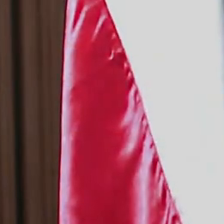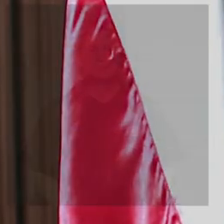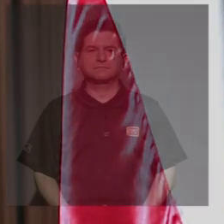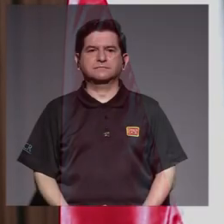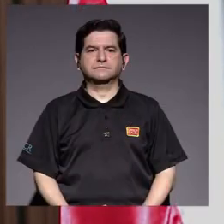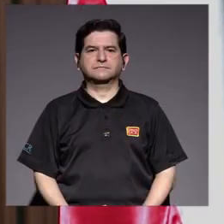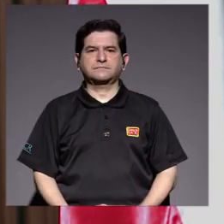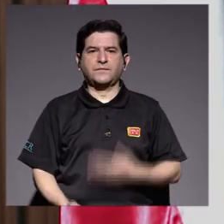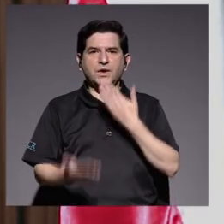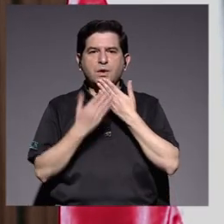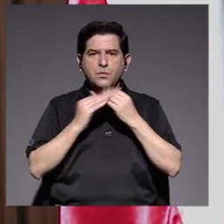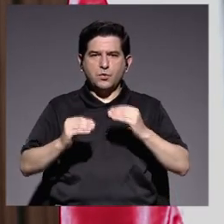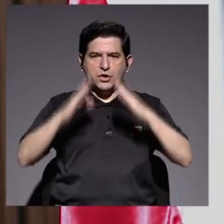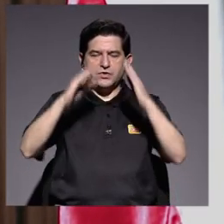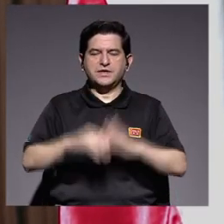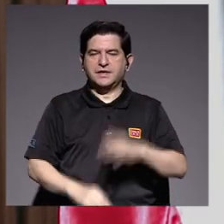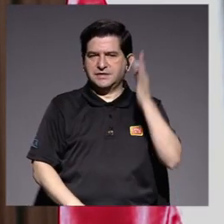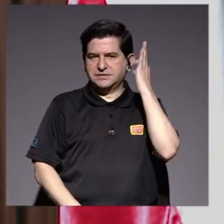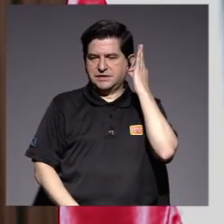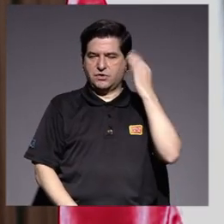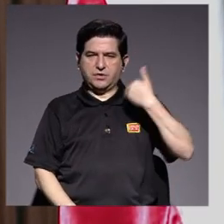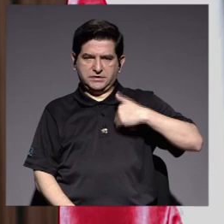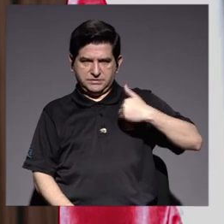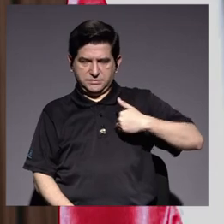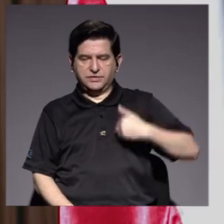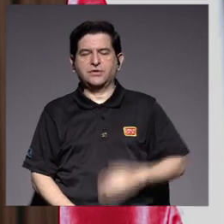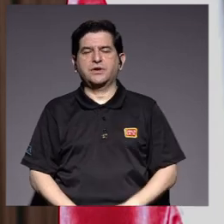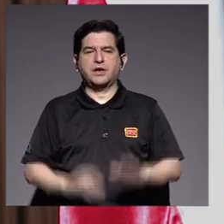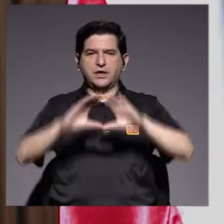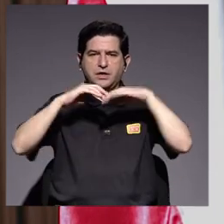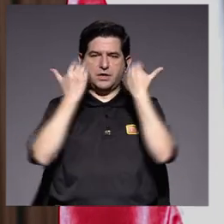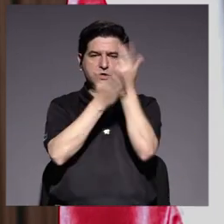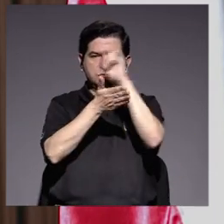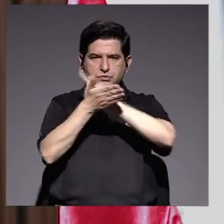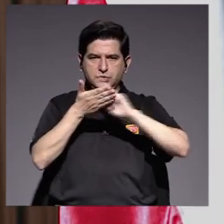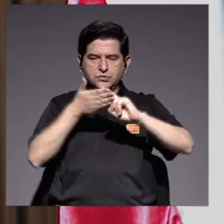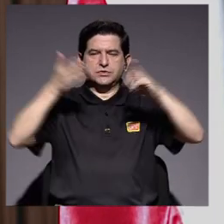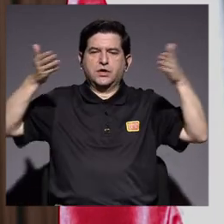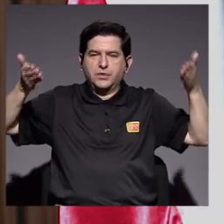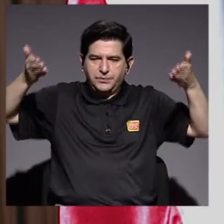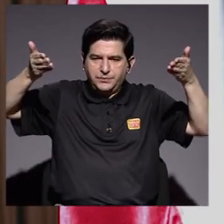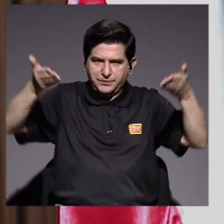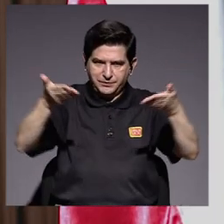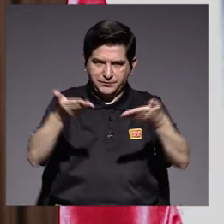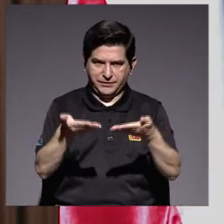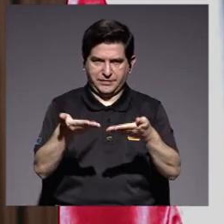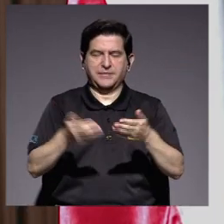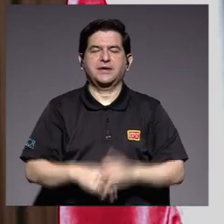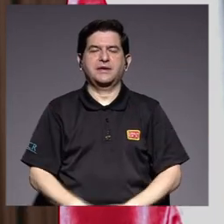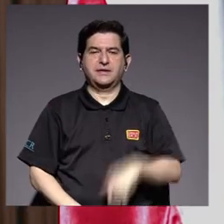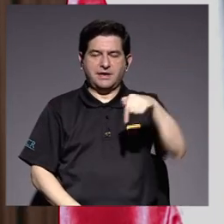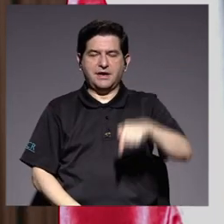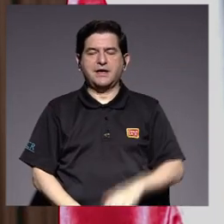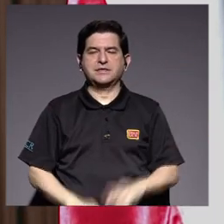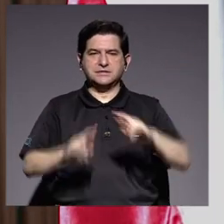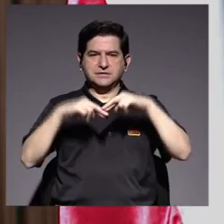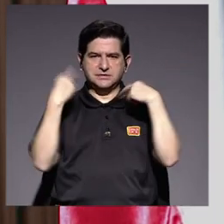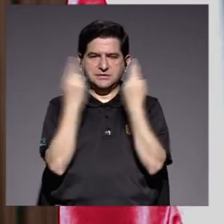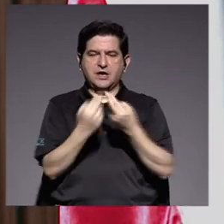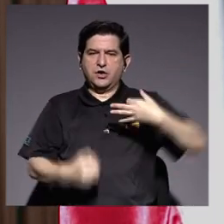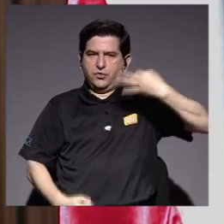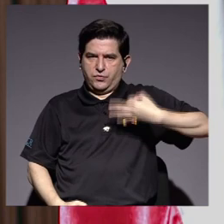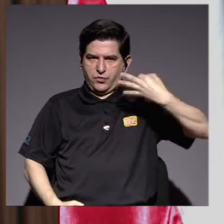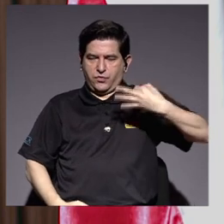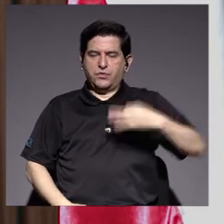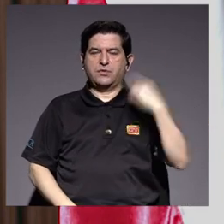Muy buenos días, señoras y señores, el Consejo Universitario les da la más cordial bienvenida a esta sesión solemne